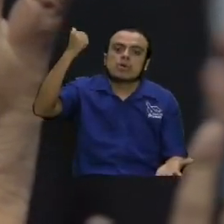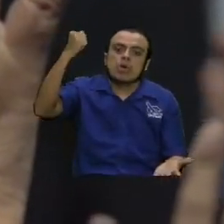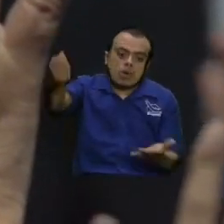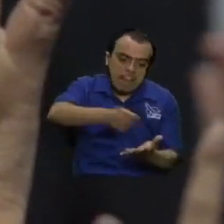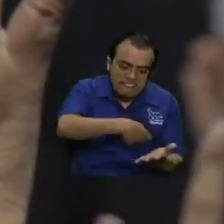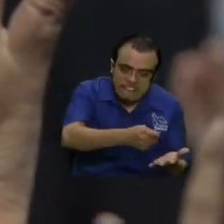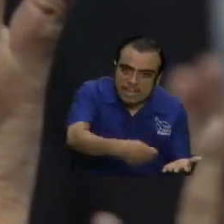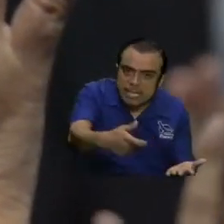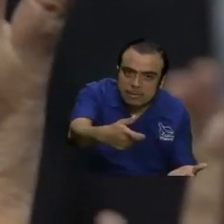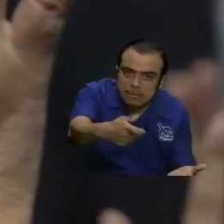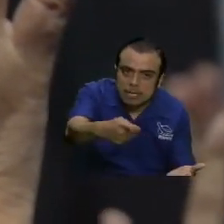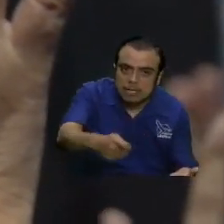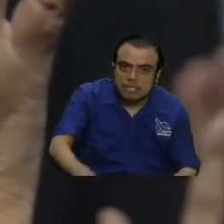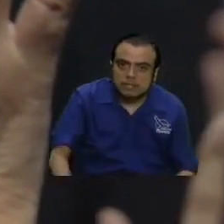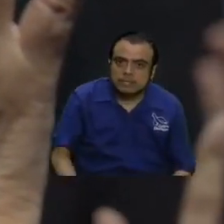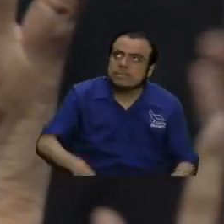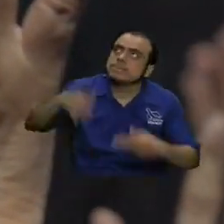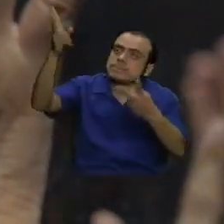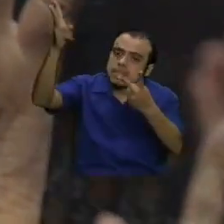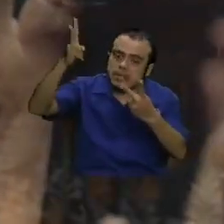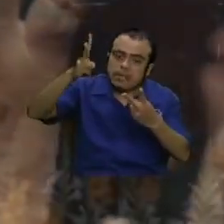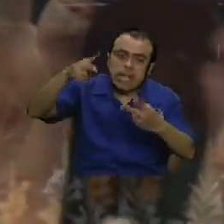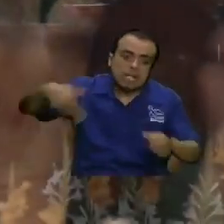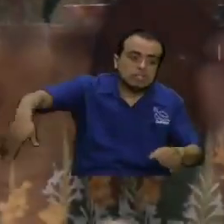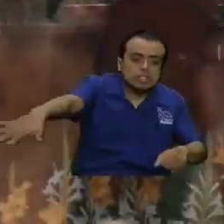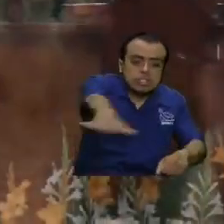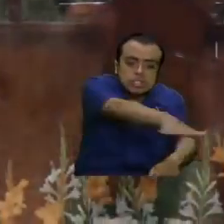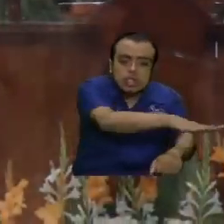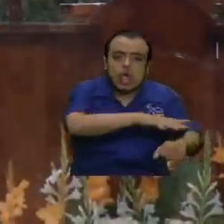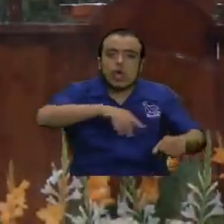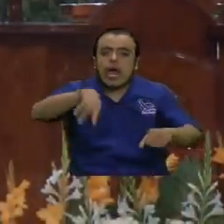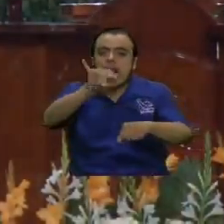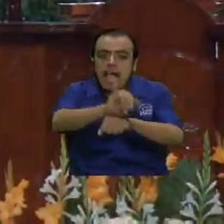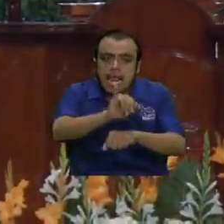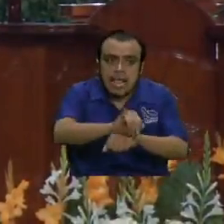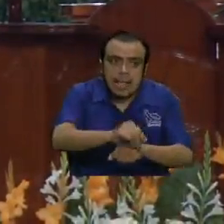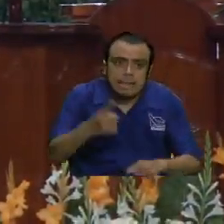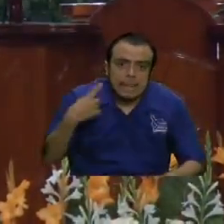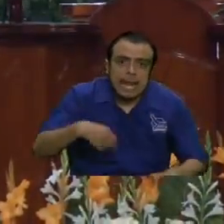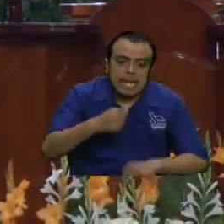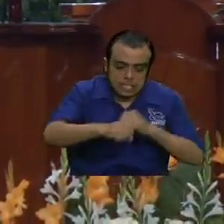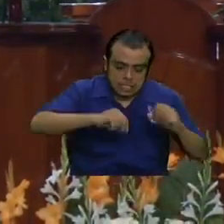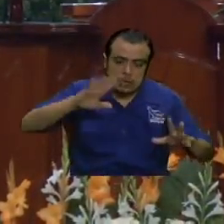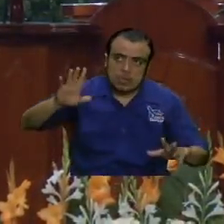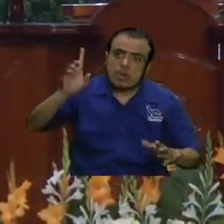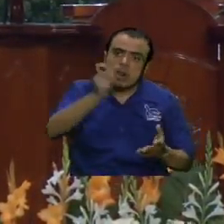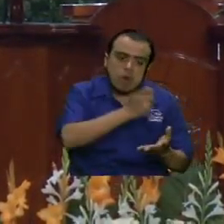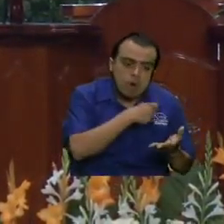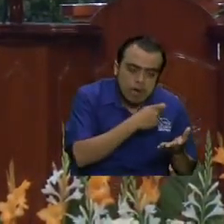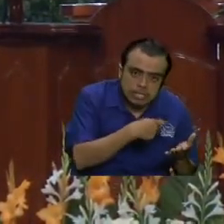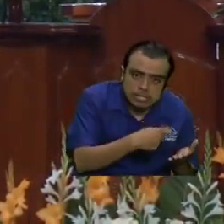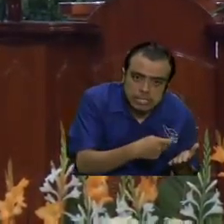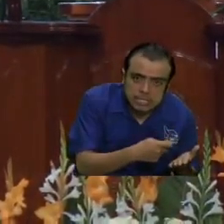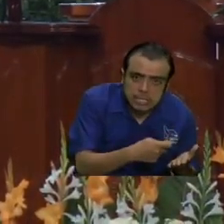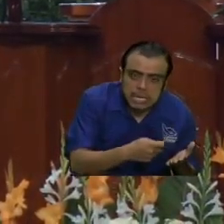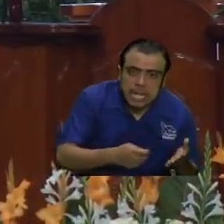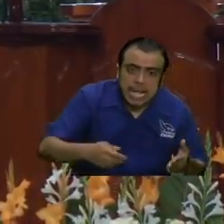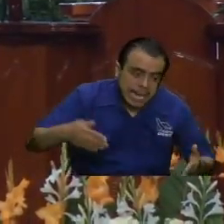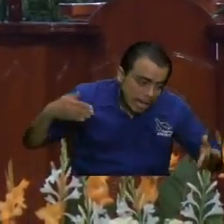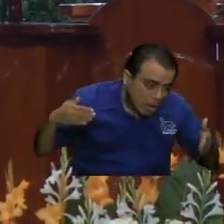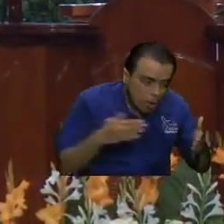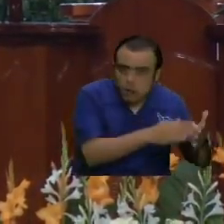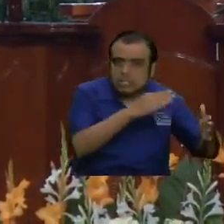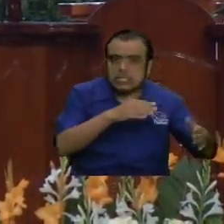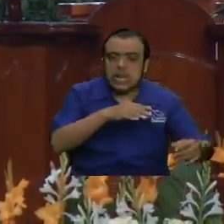firma que venga sobre tu pueblo para que se cumpla lo que está escrito que contra los hijos